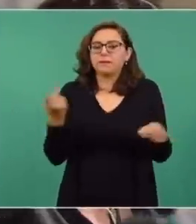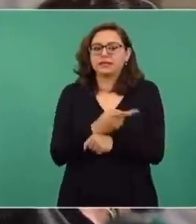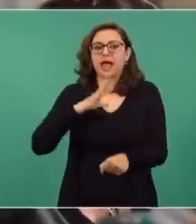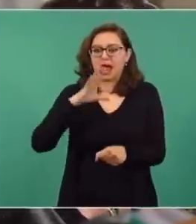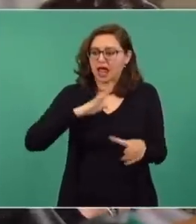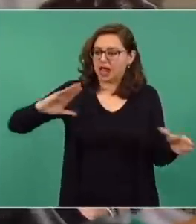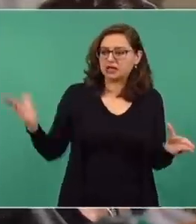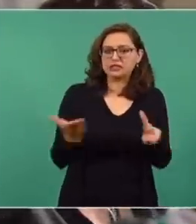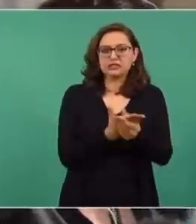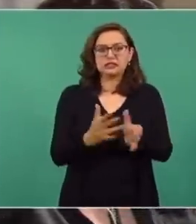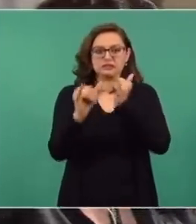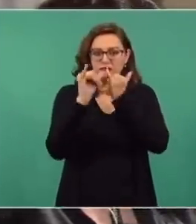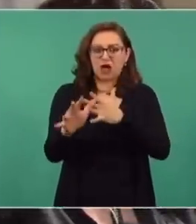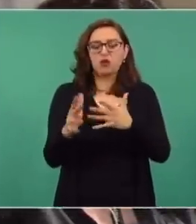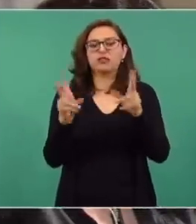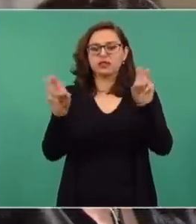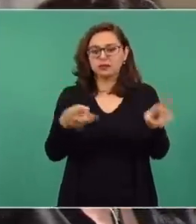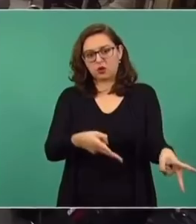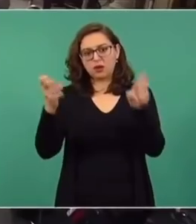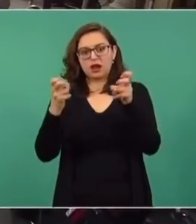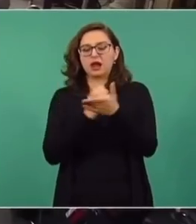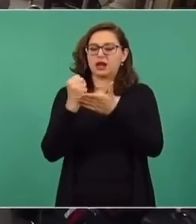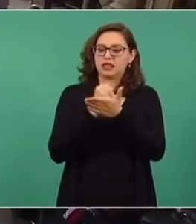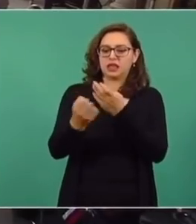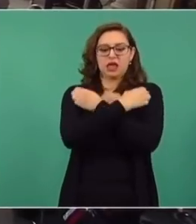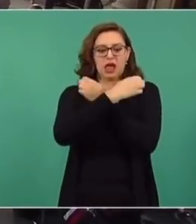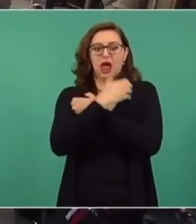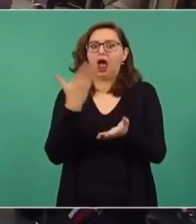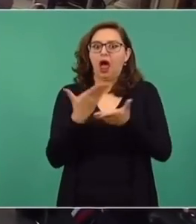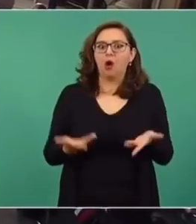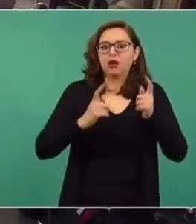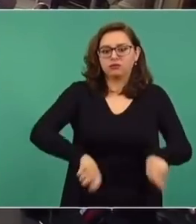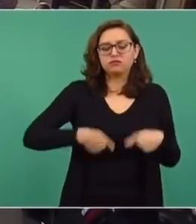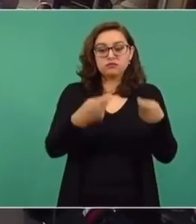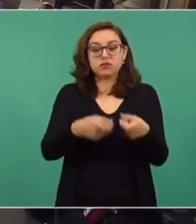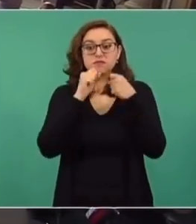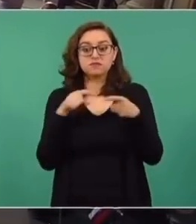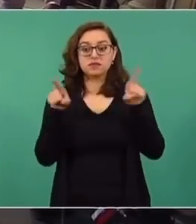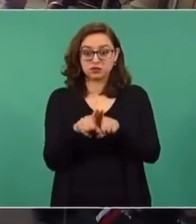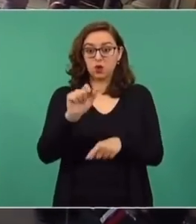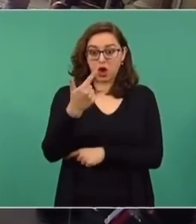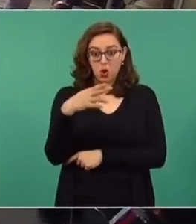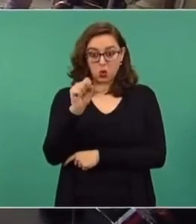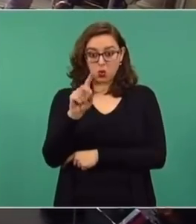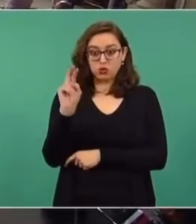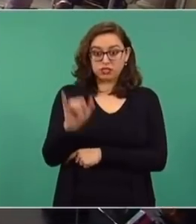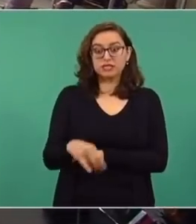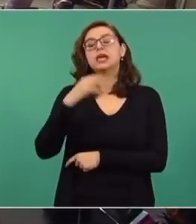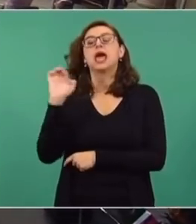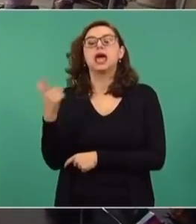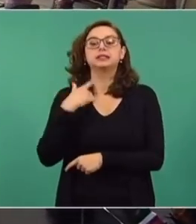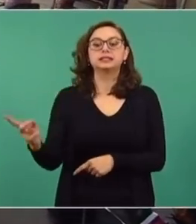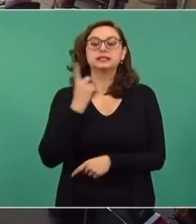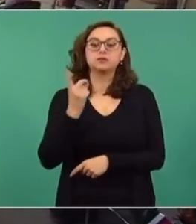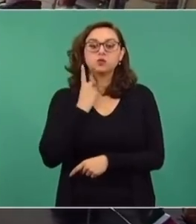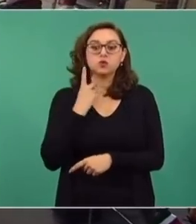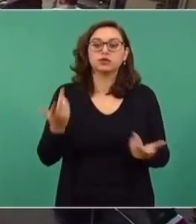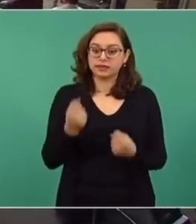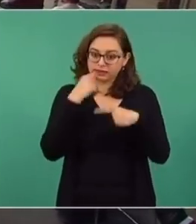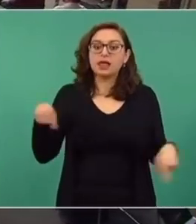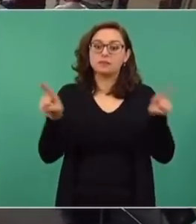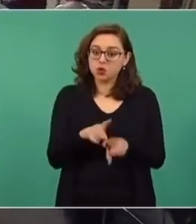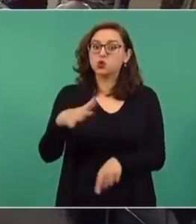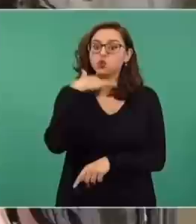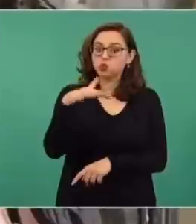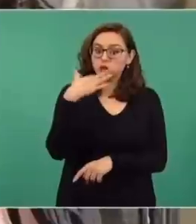por robar créditos educativos, y la tiene en alcoholes, y luego está poniendo gente de Agustín Rodríguez, exdiputado federal, que pesa sobre él y